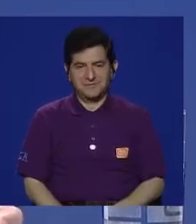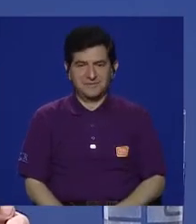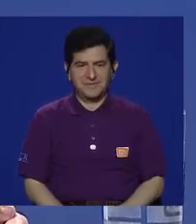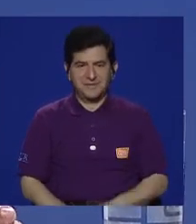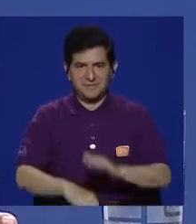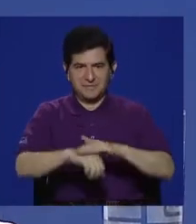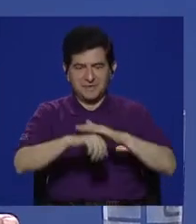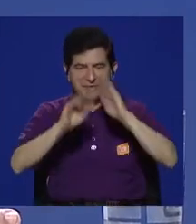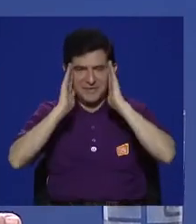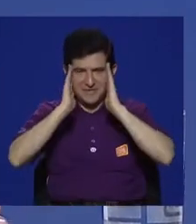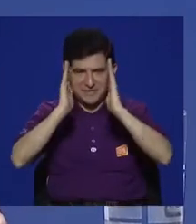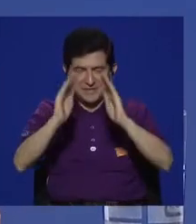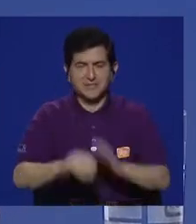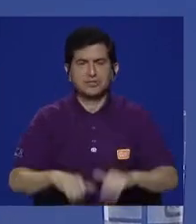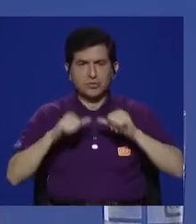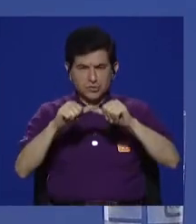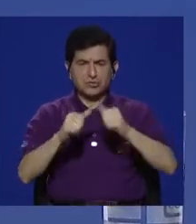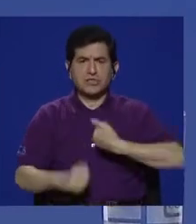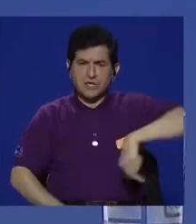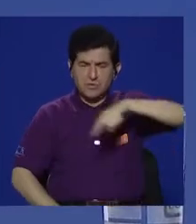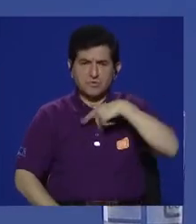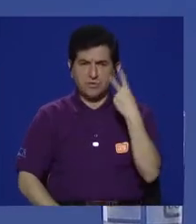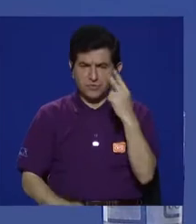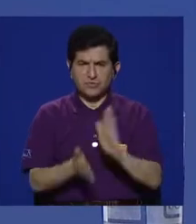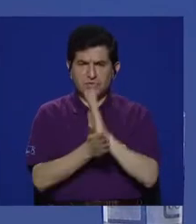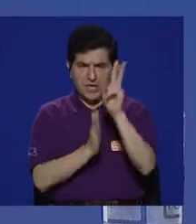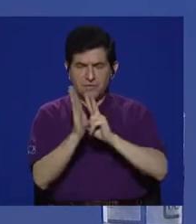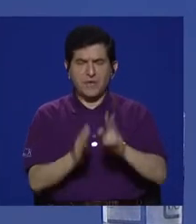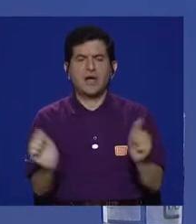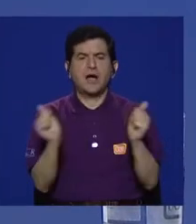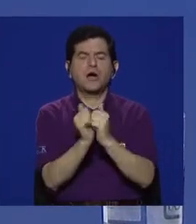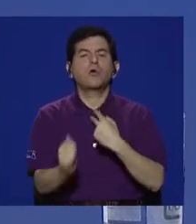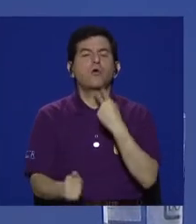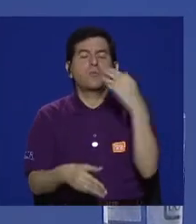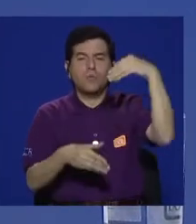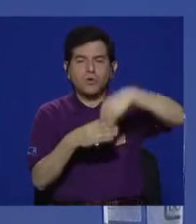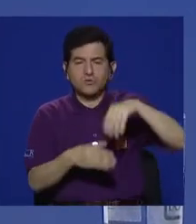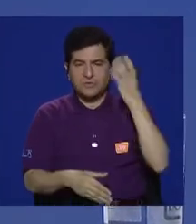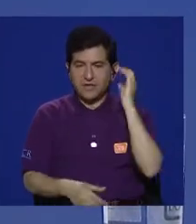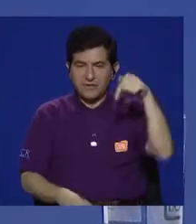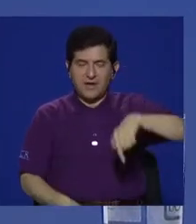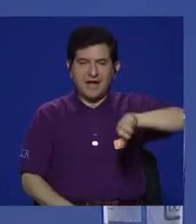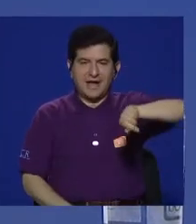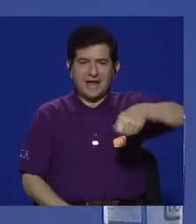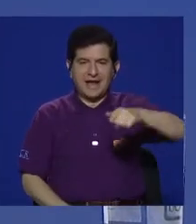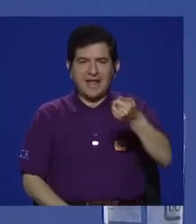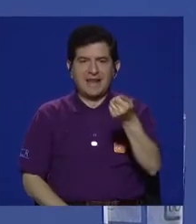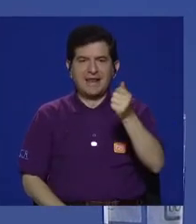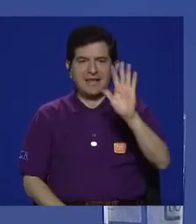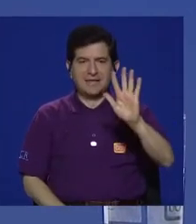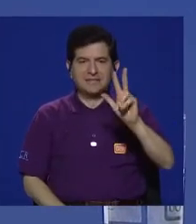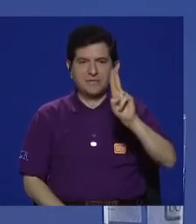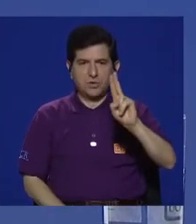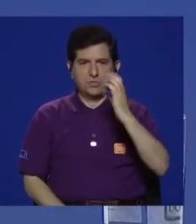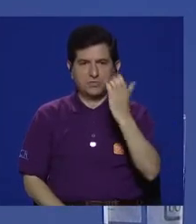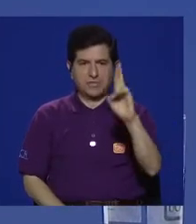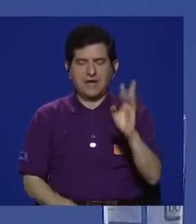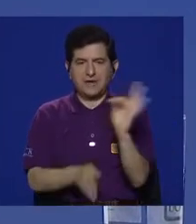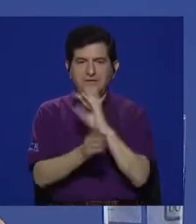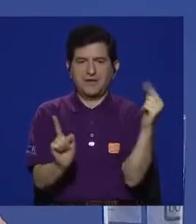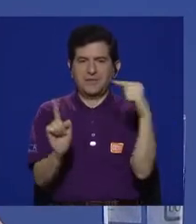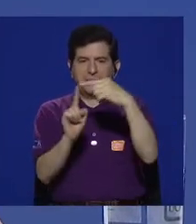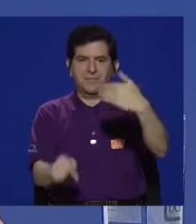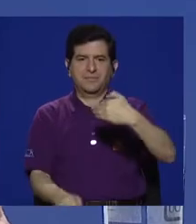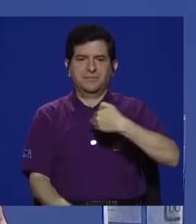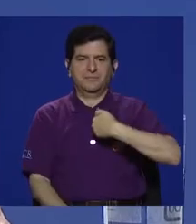por su atención. Quédese con nosotros y vea el documental con voz en la radio aquí, en Canal 15 UCR, en donde hacemos